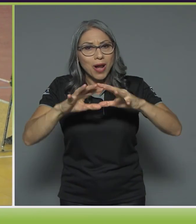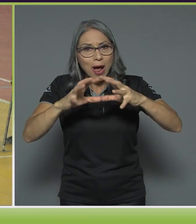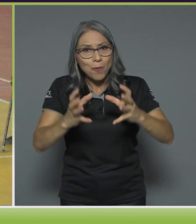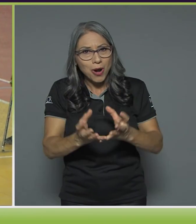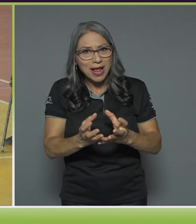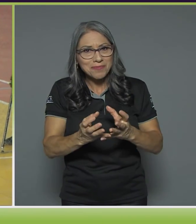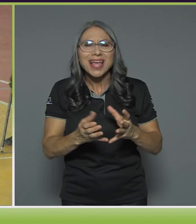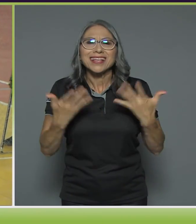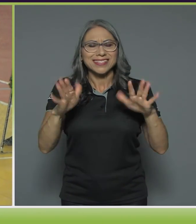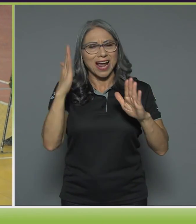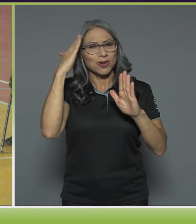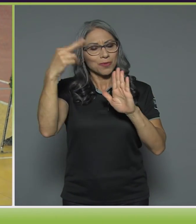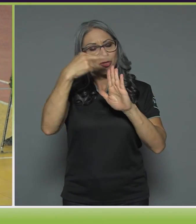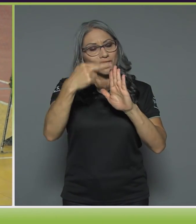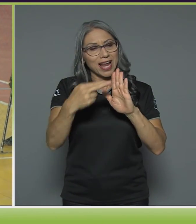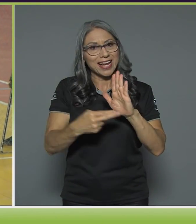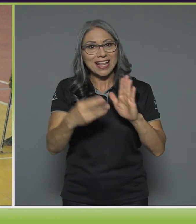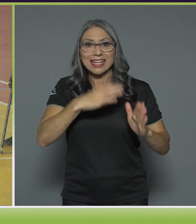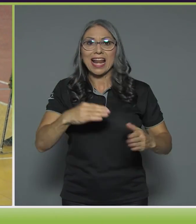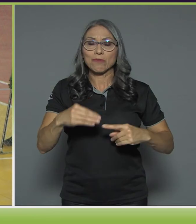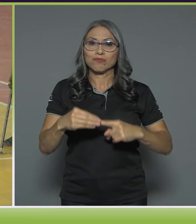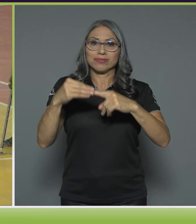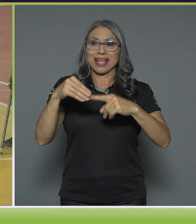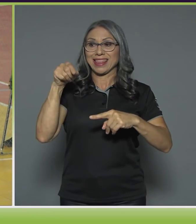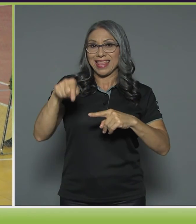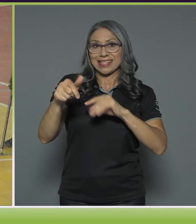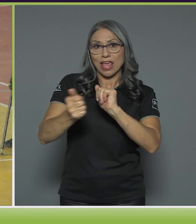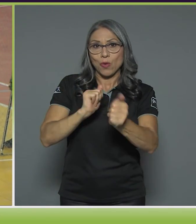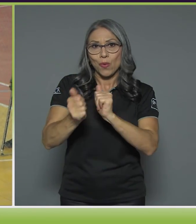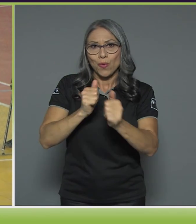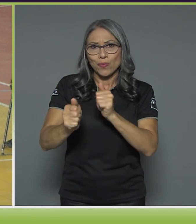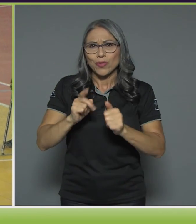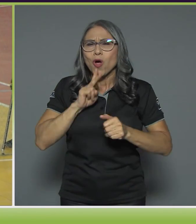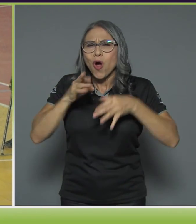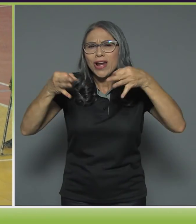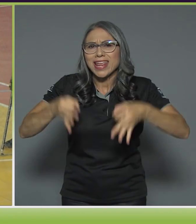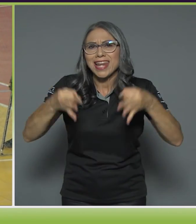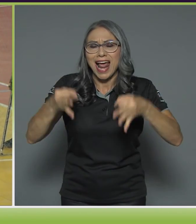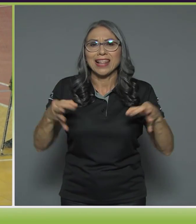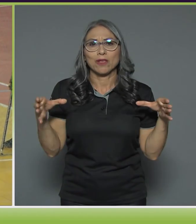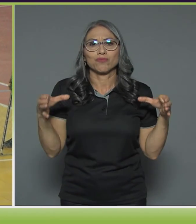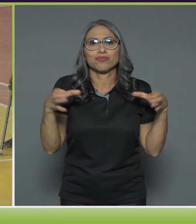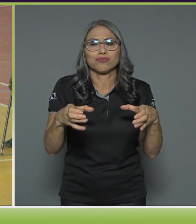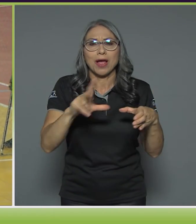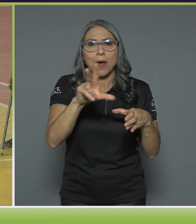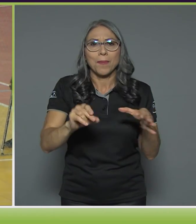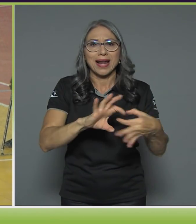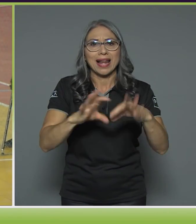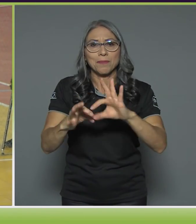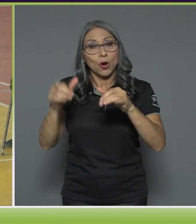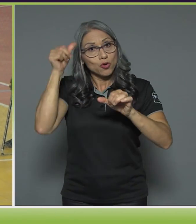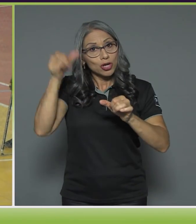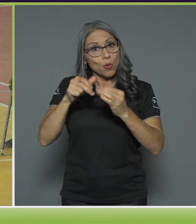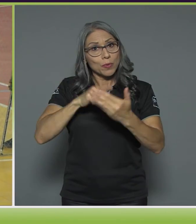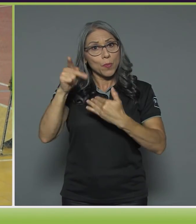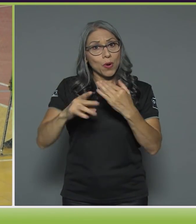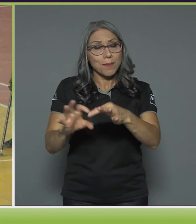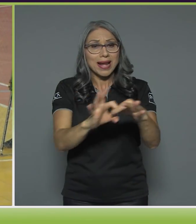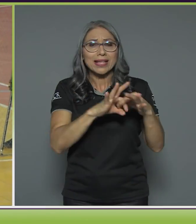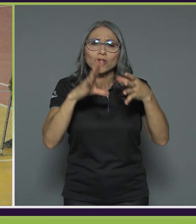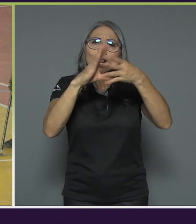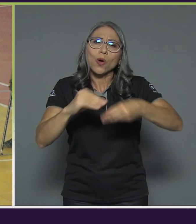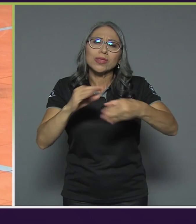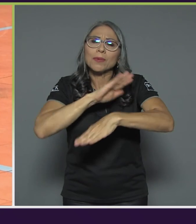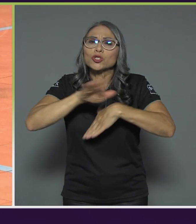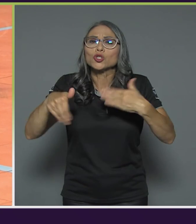reglas y particularidades de esta disciplina deportiva, original del movimiento paralímpico. Recuerde que en Nexos le contamos todo